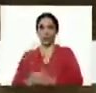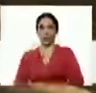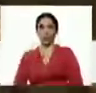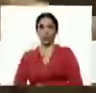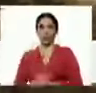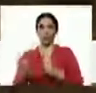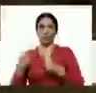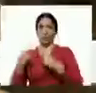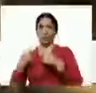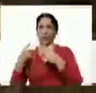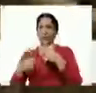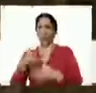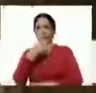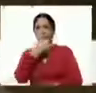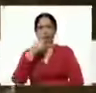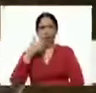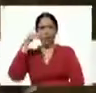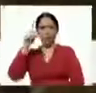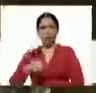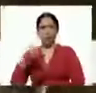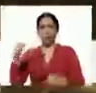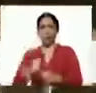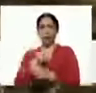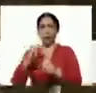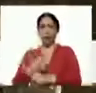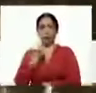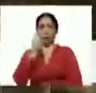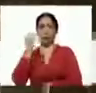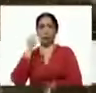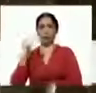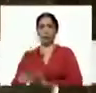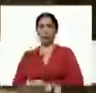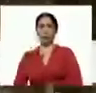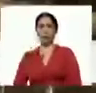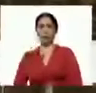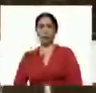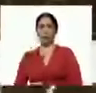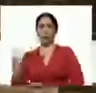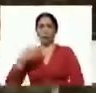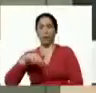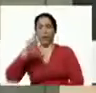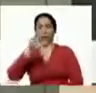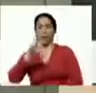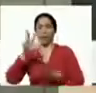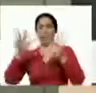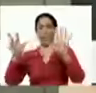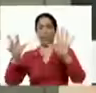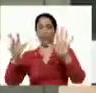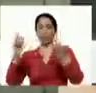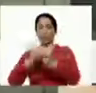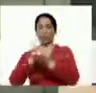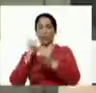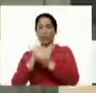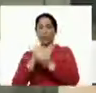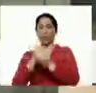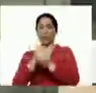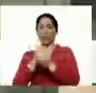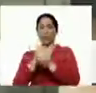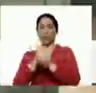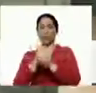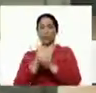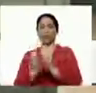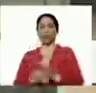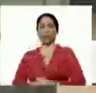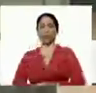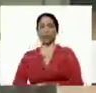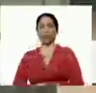conjunto de mejoras también los trabajadores y trabajadoras son más de 38 trabajadores directos y los trabajadores